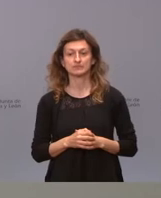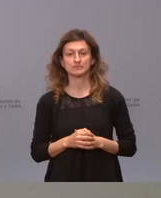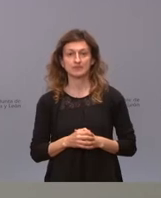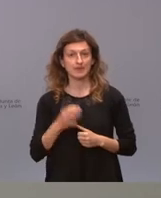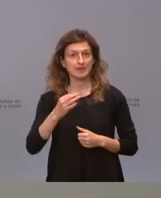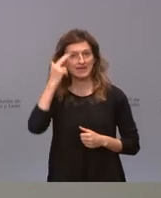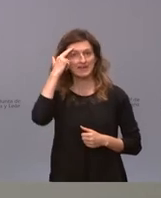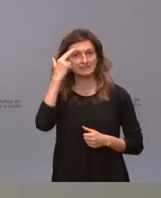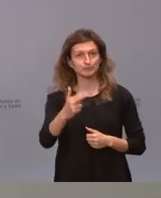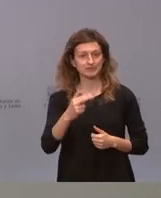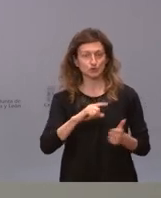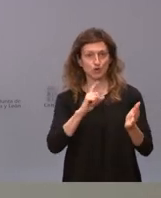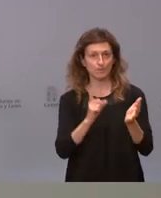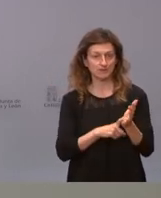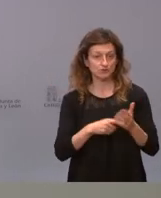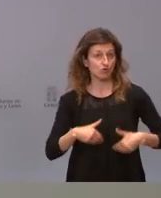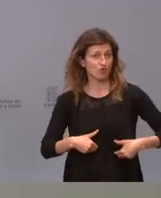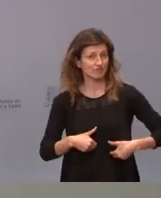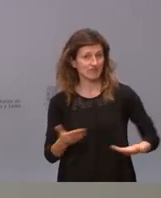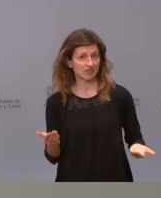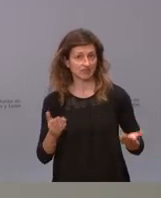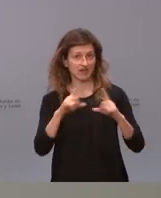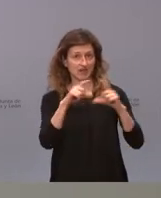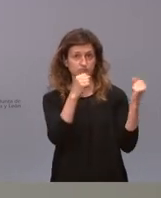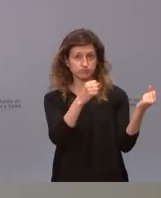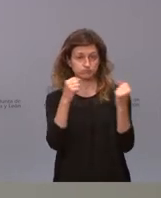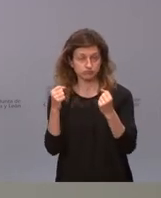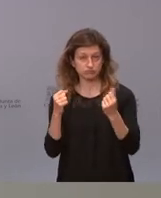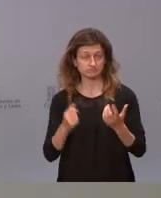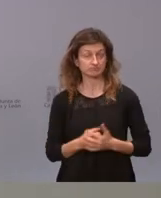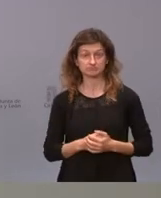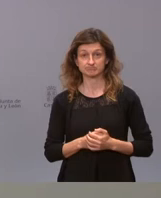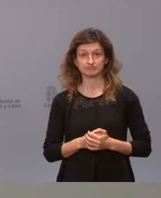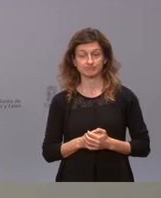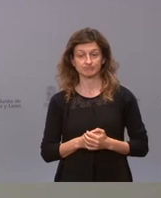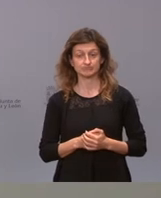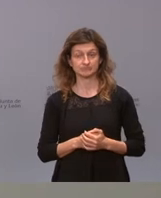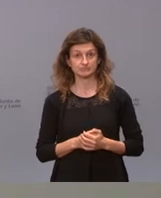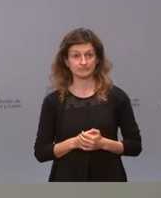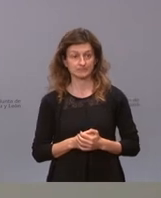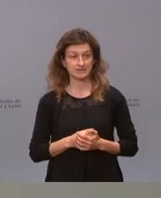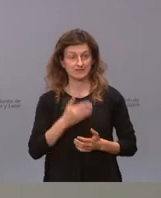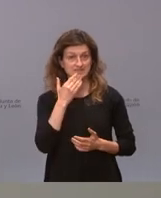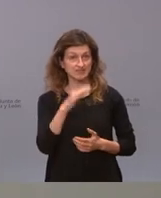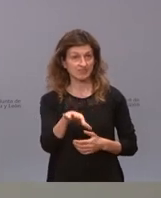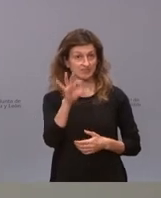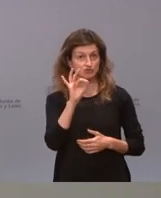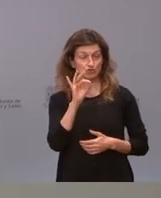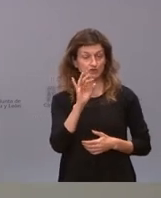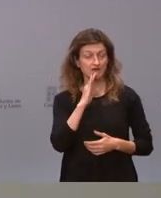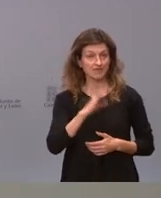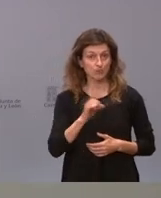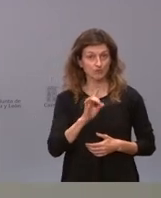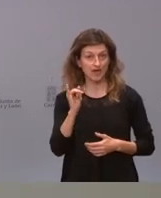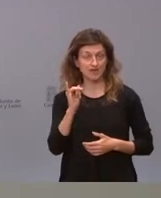respeto y es lo que tenemos que hacer confiar en las instituciones de todas las administraciones y en su caso el que crea que esa decisión no es adecuada y tiene los órganos